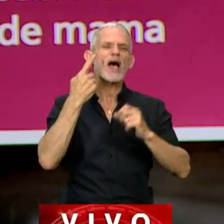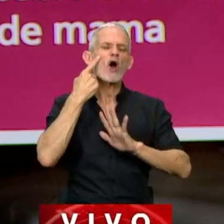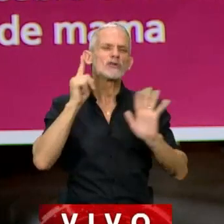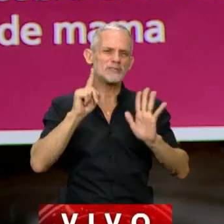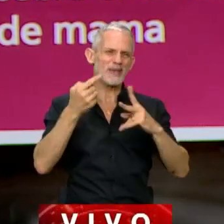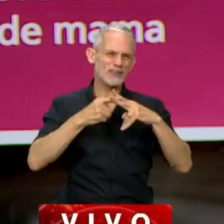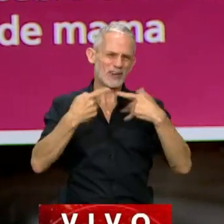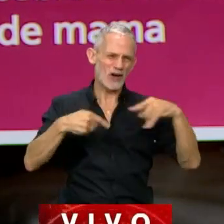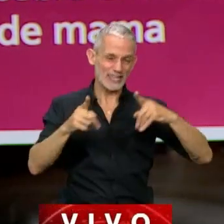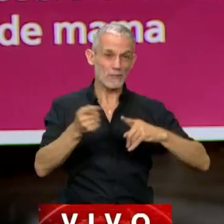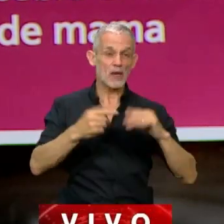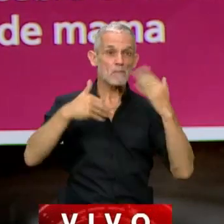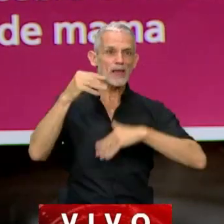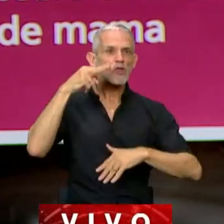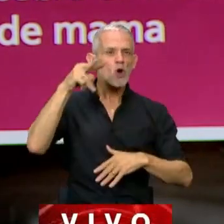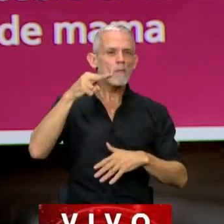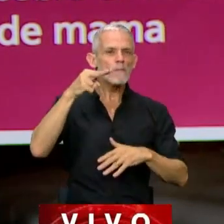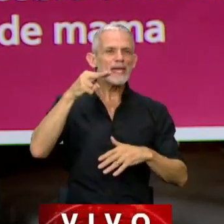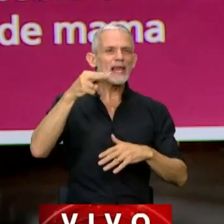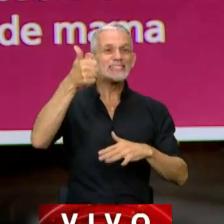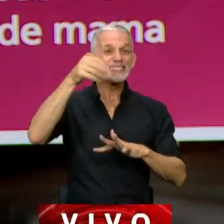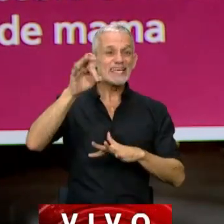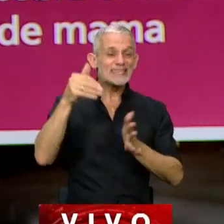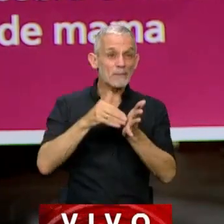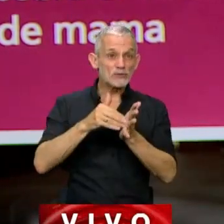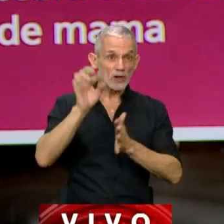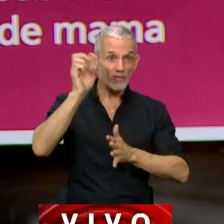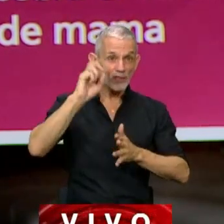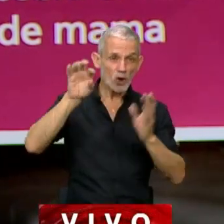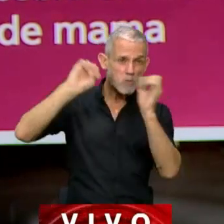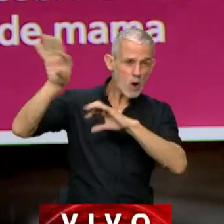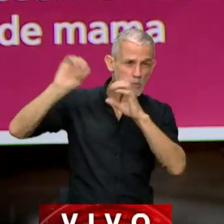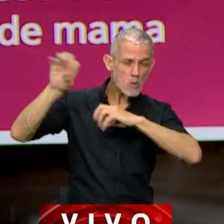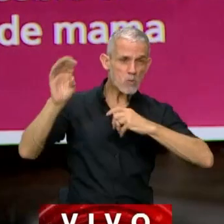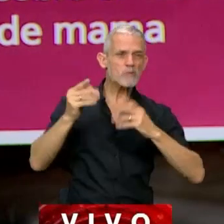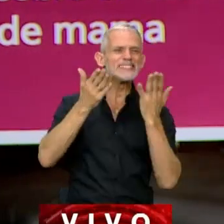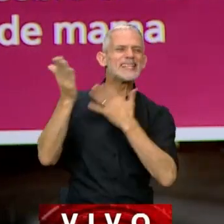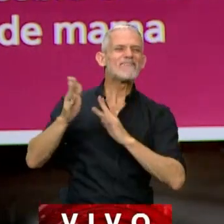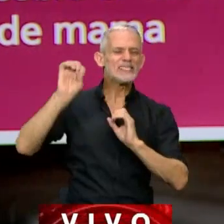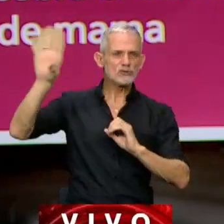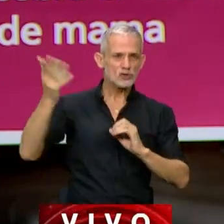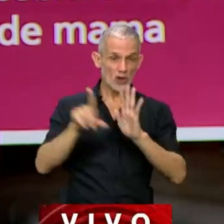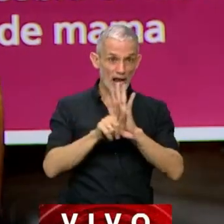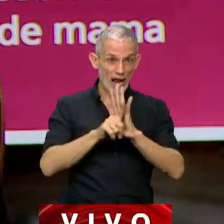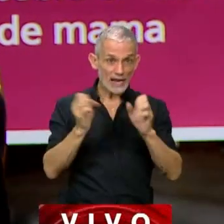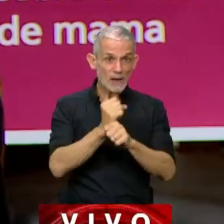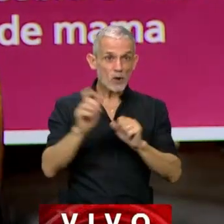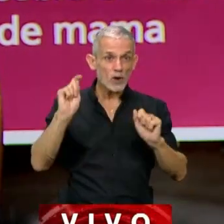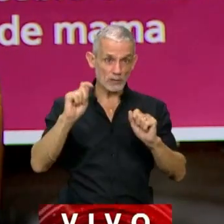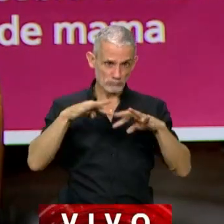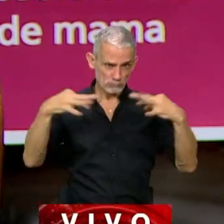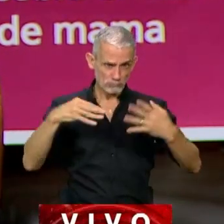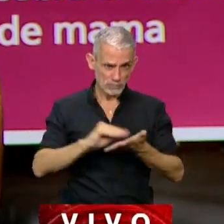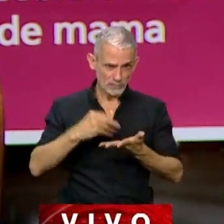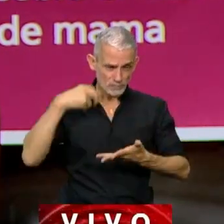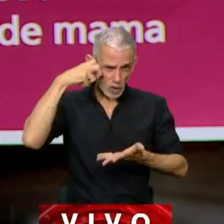con más de 2.060 millones de dólares exportados en servicio. Esa ley la aprobamos nosotros,